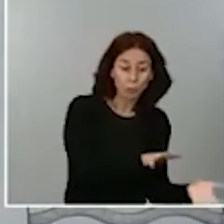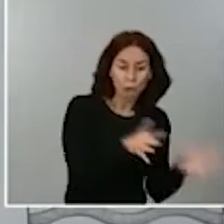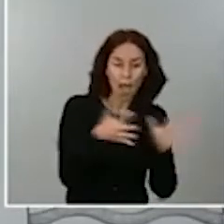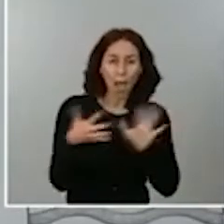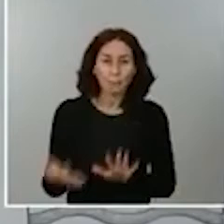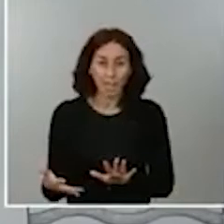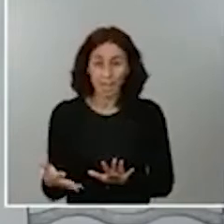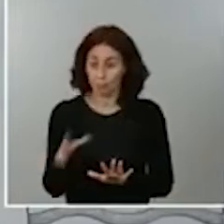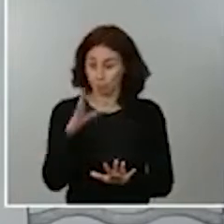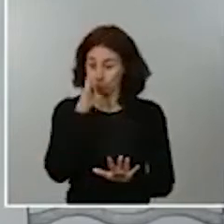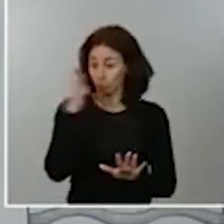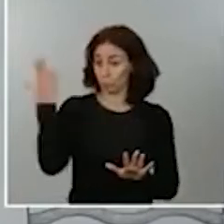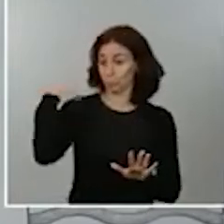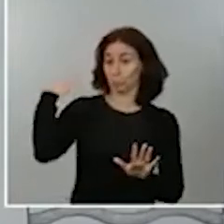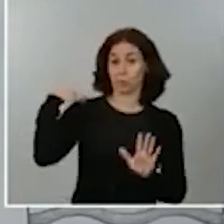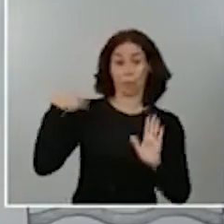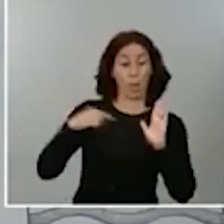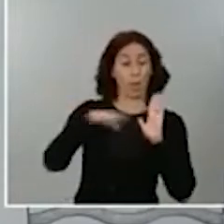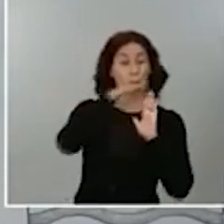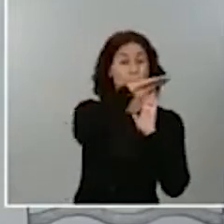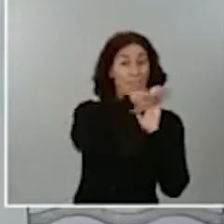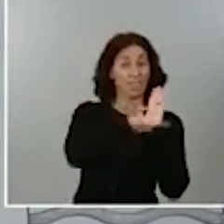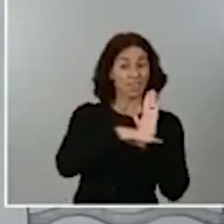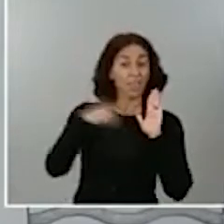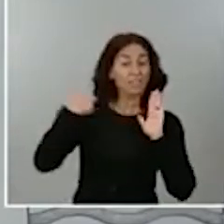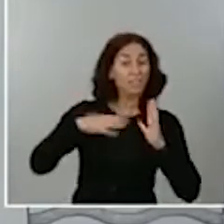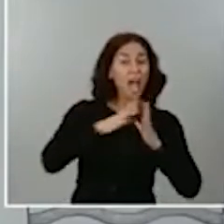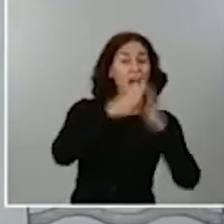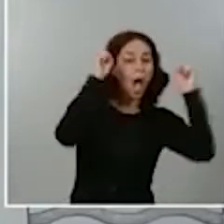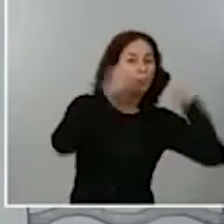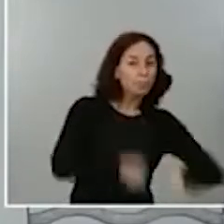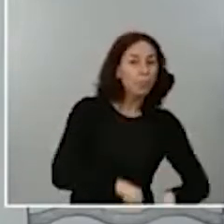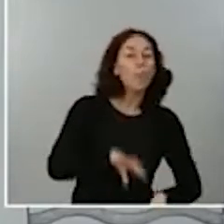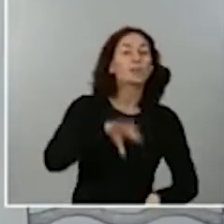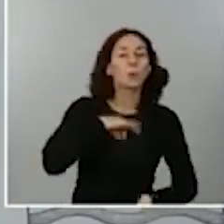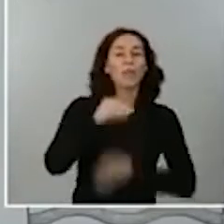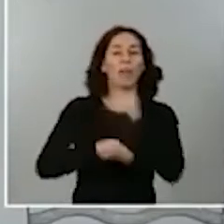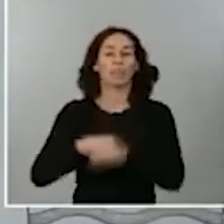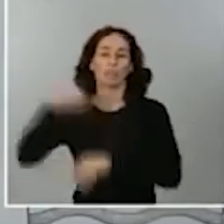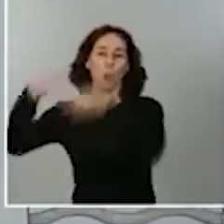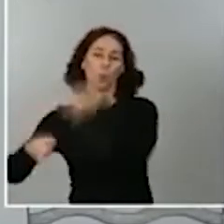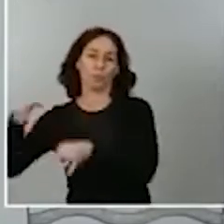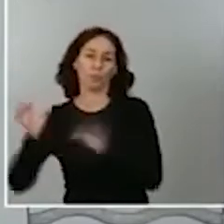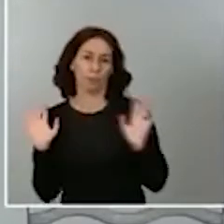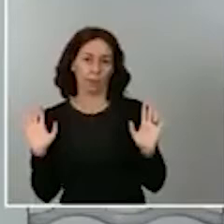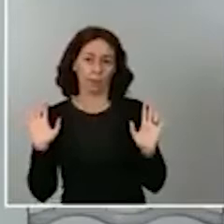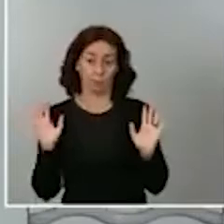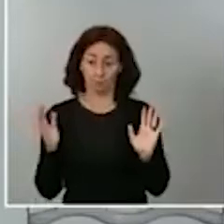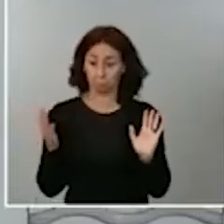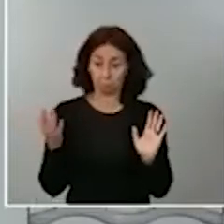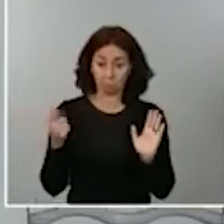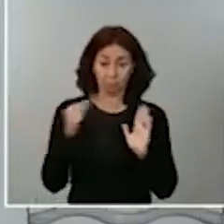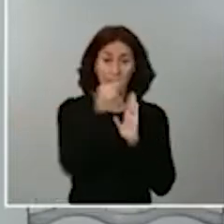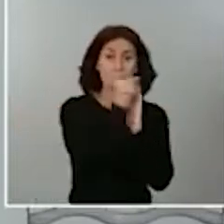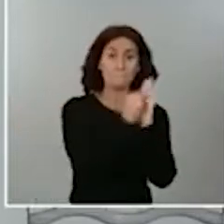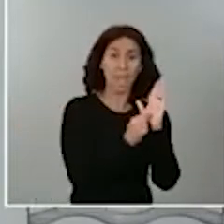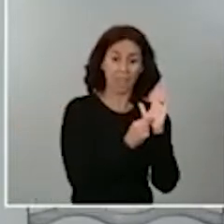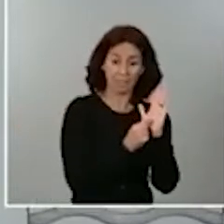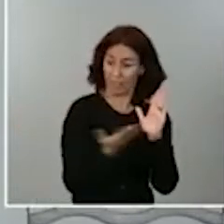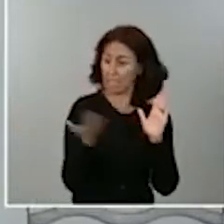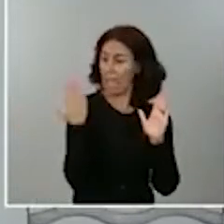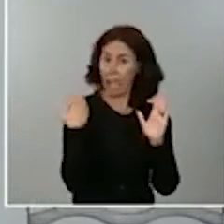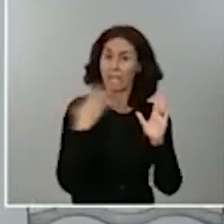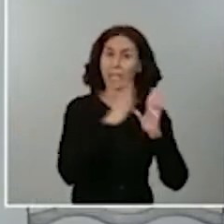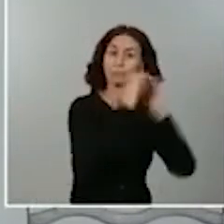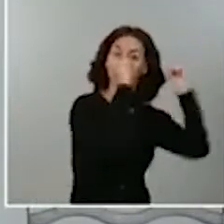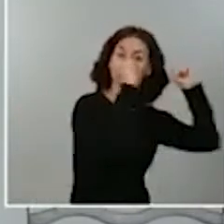la interterritorial del Sistema Nacional de Salud. Medidas que estaban vigentes hasta ayer y que ayer, por morda de la resolución de